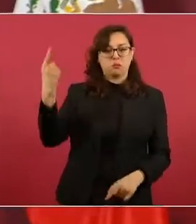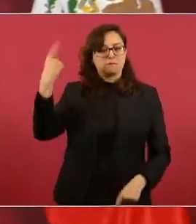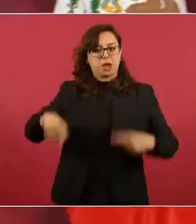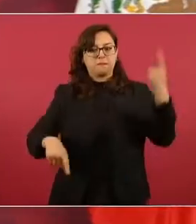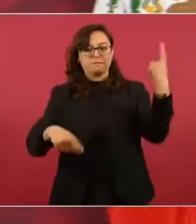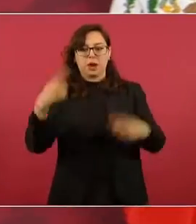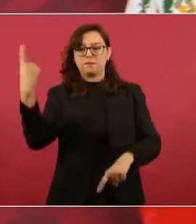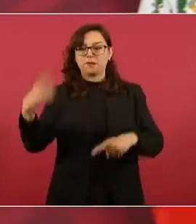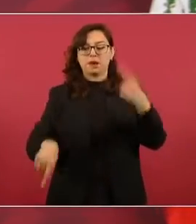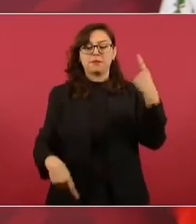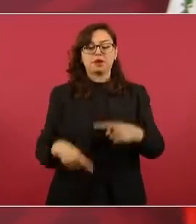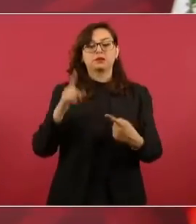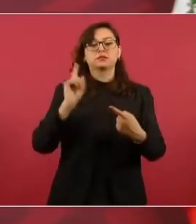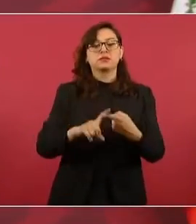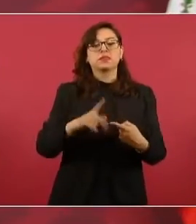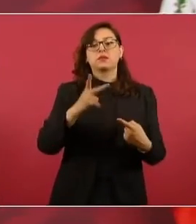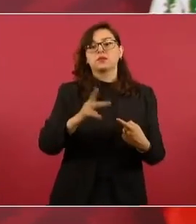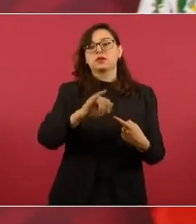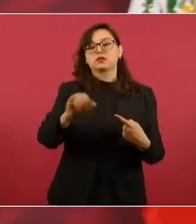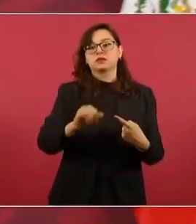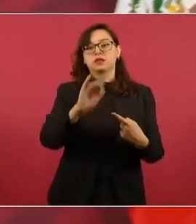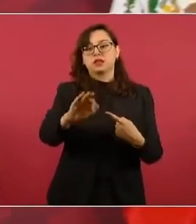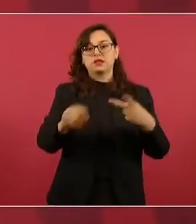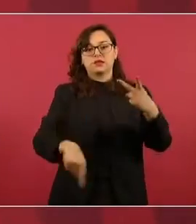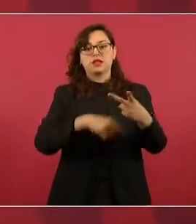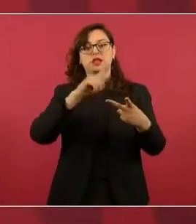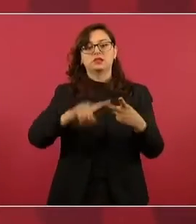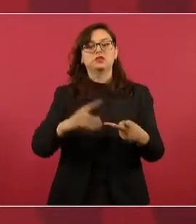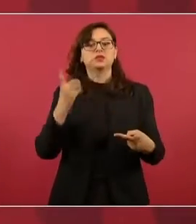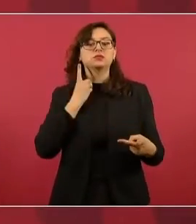Poder Legislativo y el Poder Judicial eran apéndice.